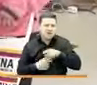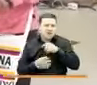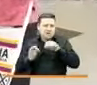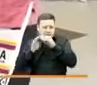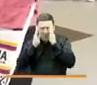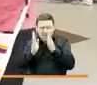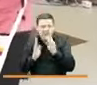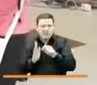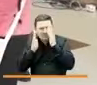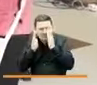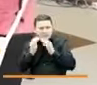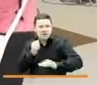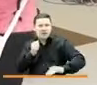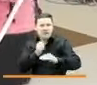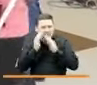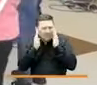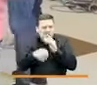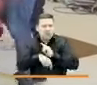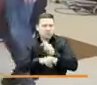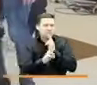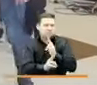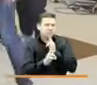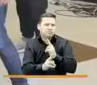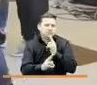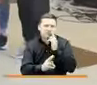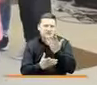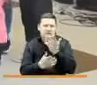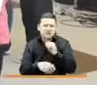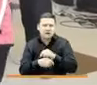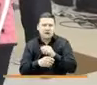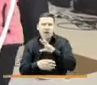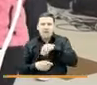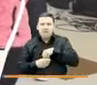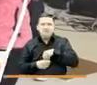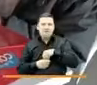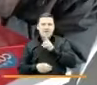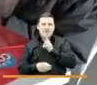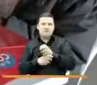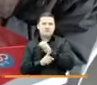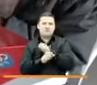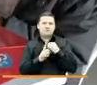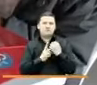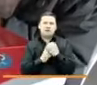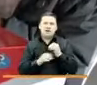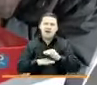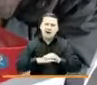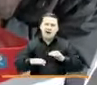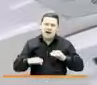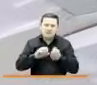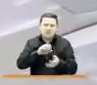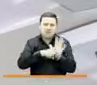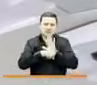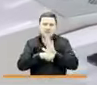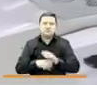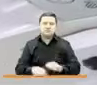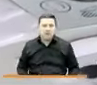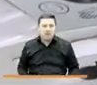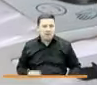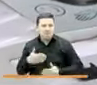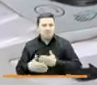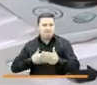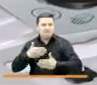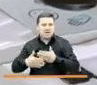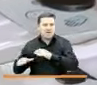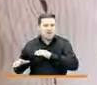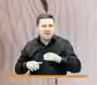sus necesidades básicas e inmediatas en medio del aislamiento y las dificultades sociales causadas por la pandemia. Mientras avanzamos en